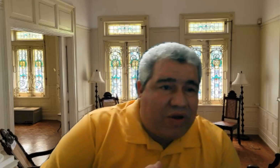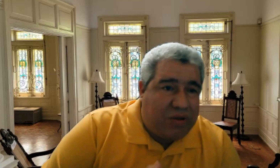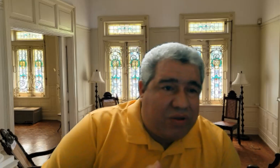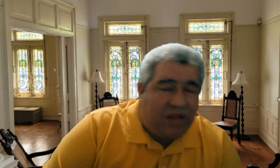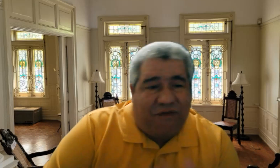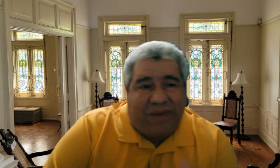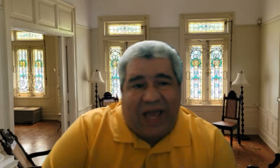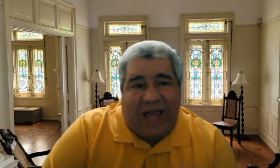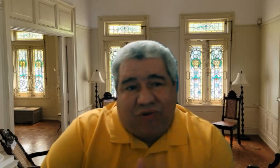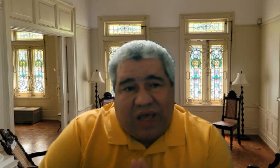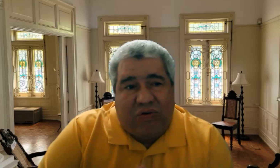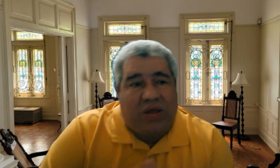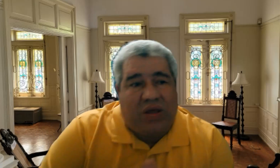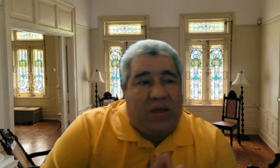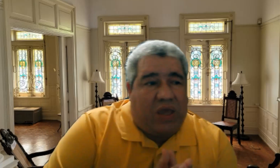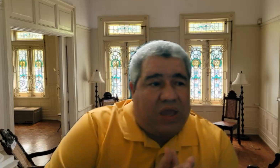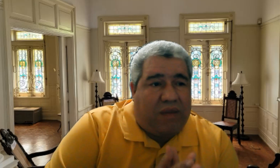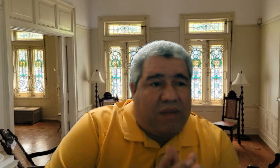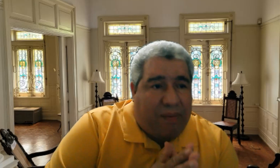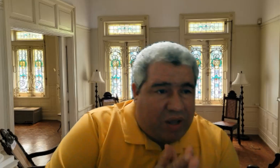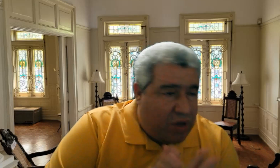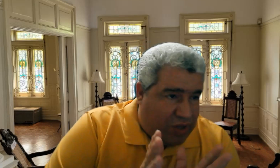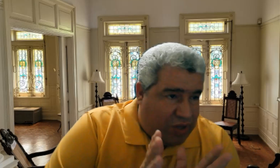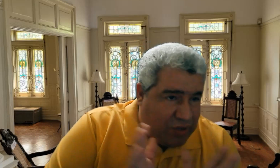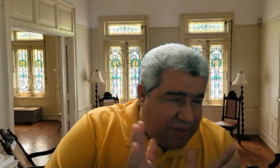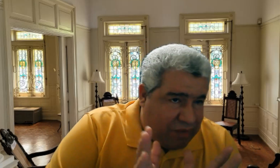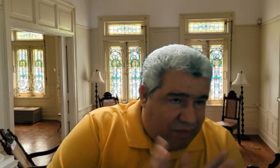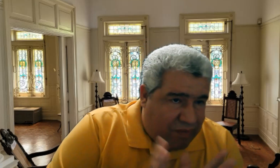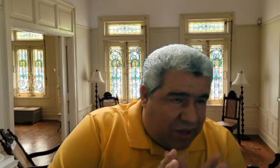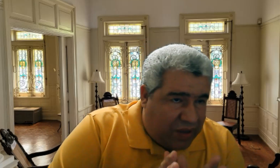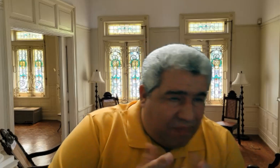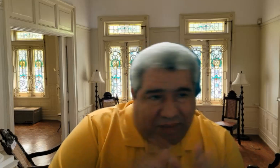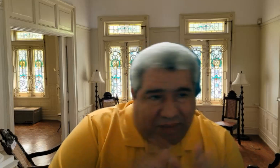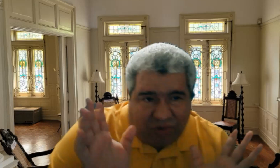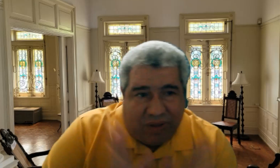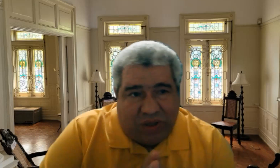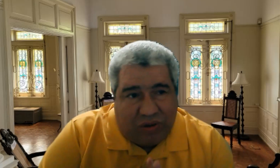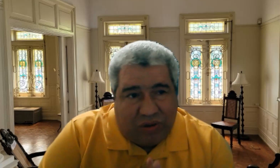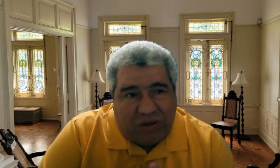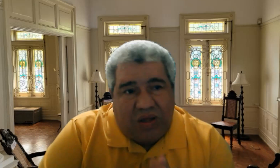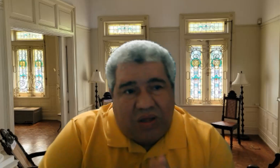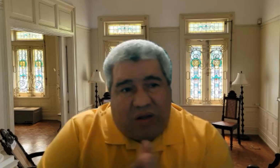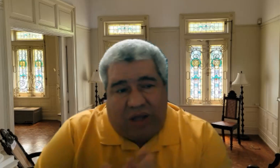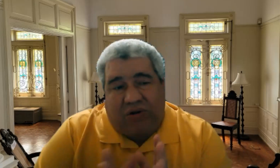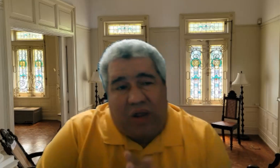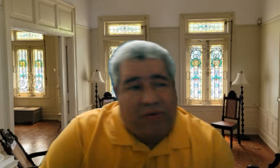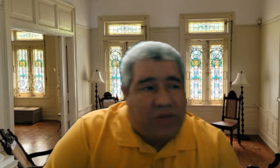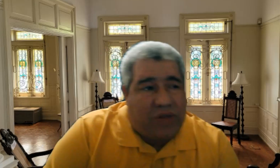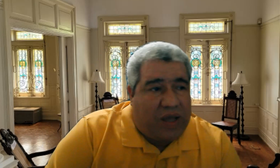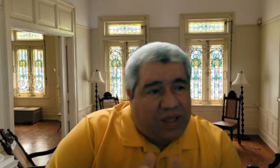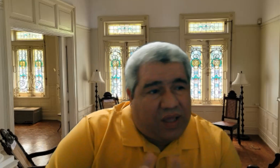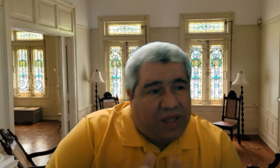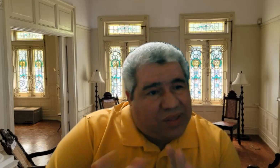varias ocasiones la familia ha donado lo que podríamos llamar inmemorable de ella para mí documentos históricos los han donado a la